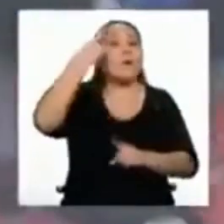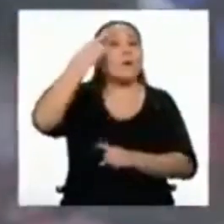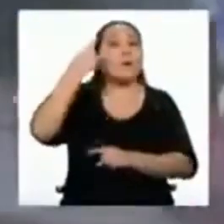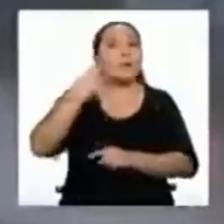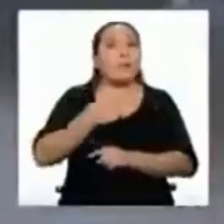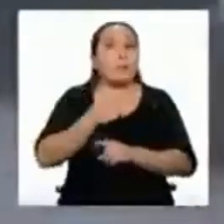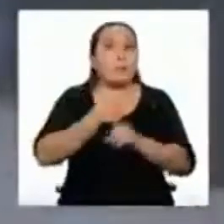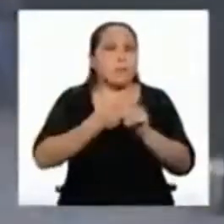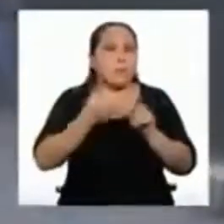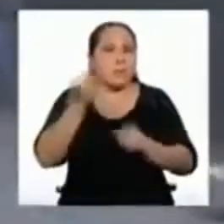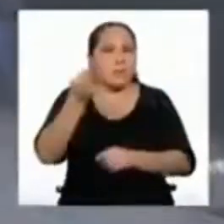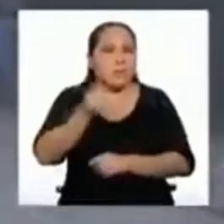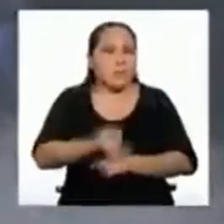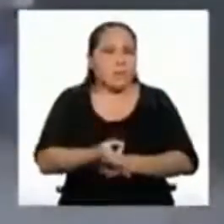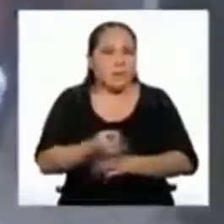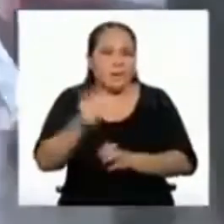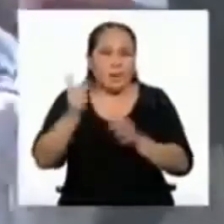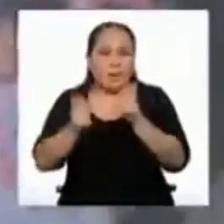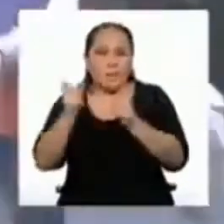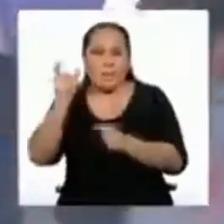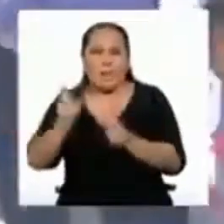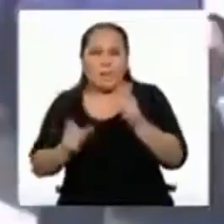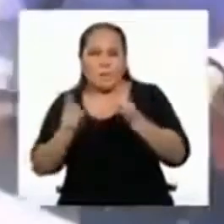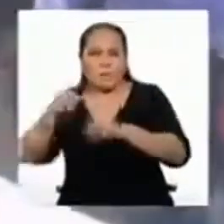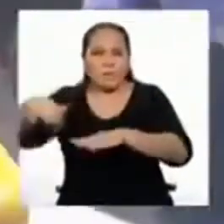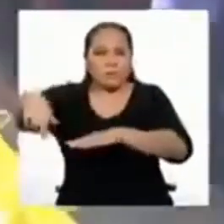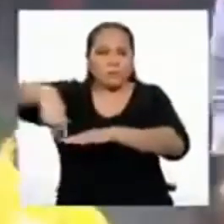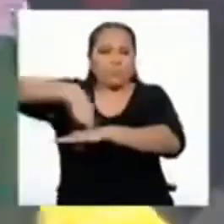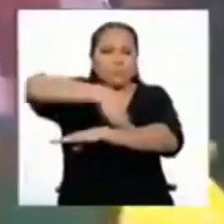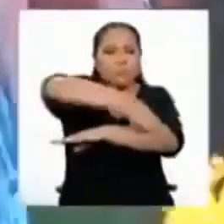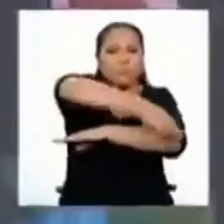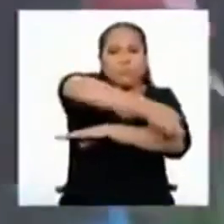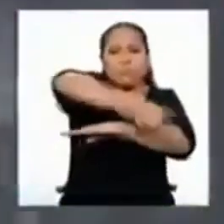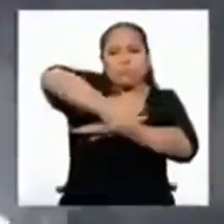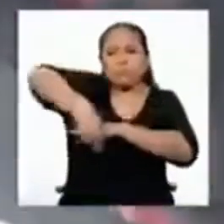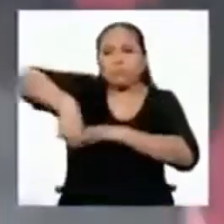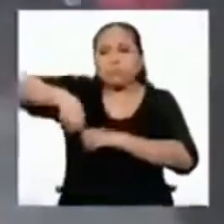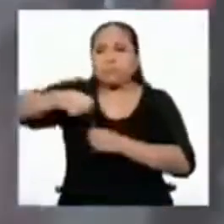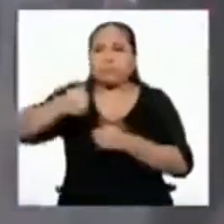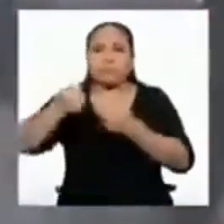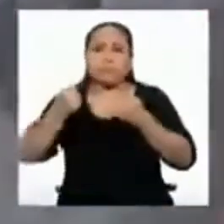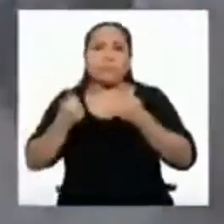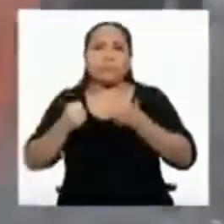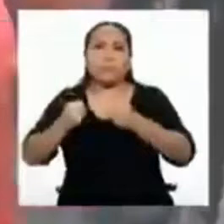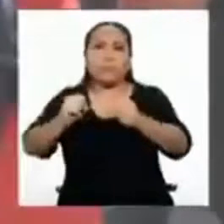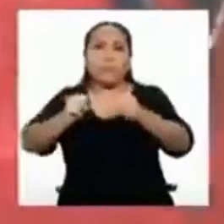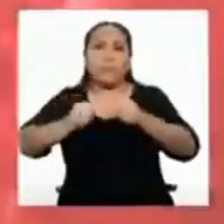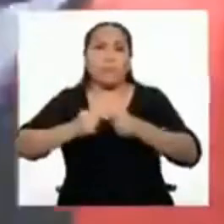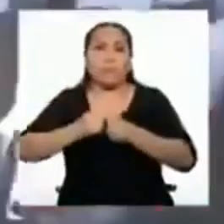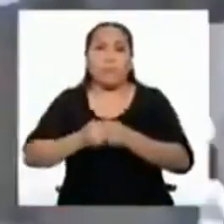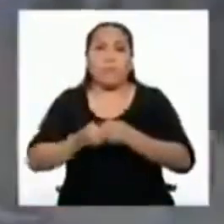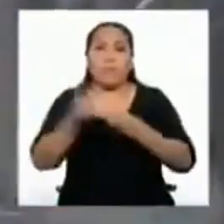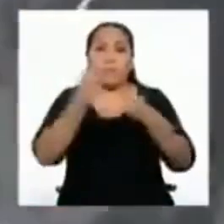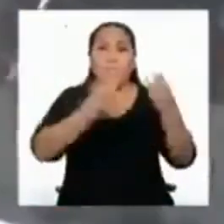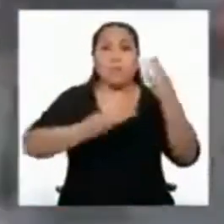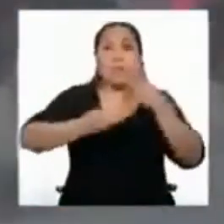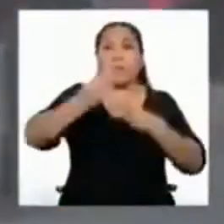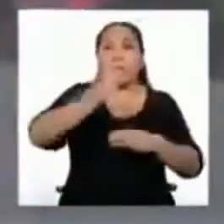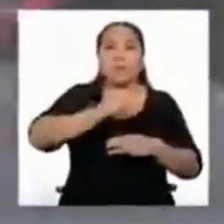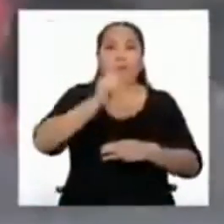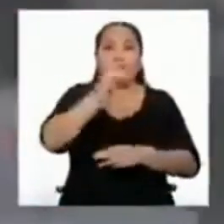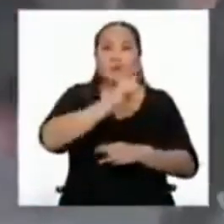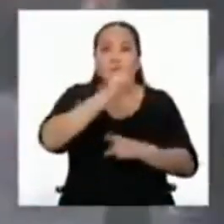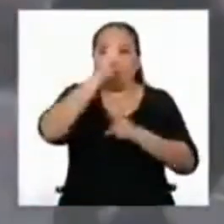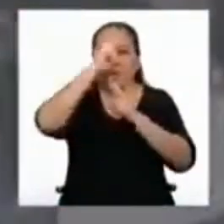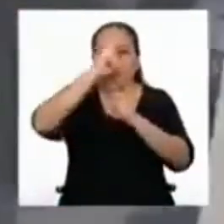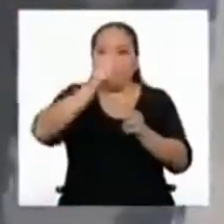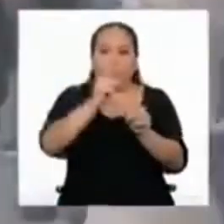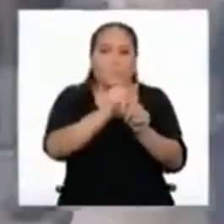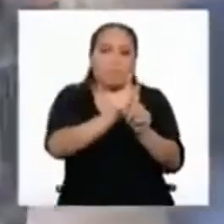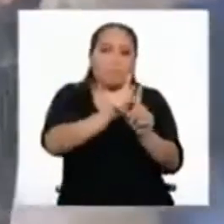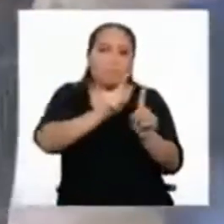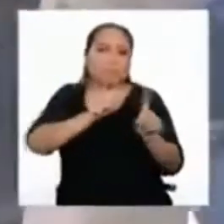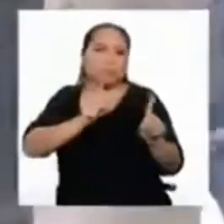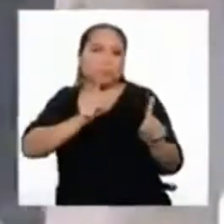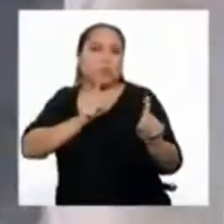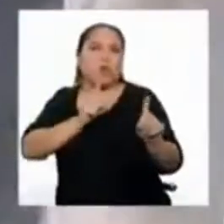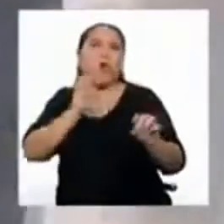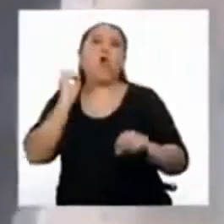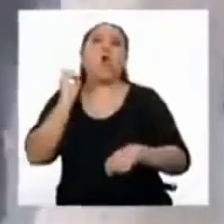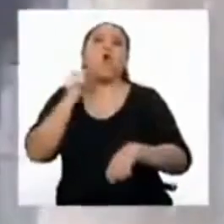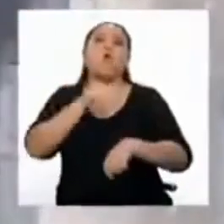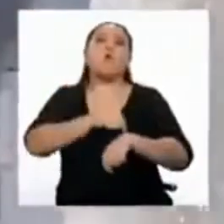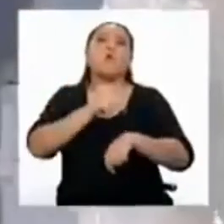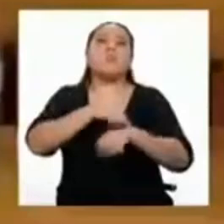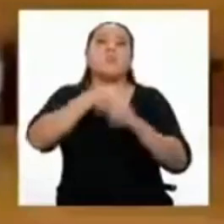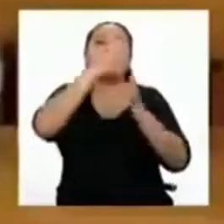cierto es que las personas han estado transitando por las calles, los parques, los mercados, sin respetar el distanciamiento social o en